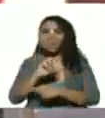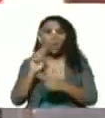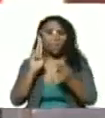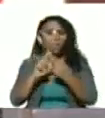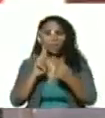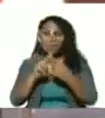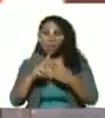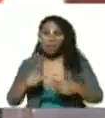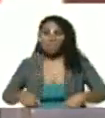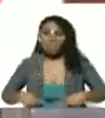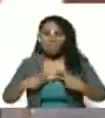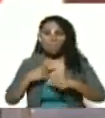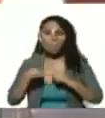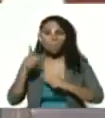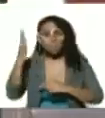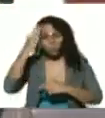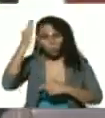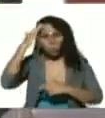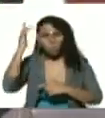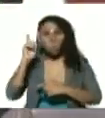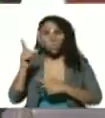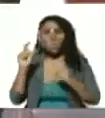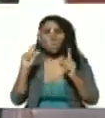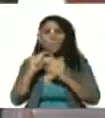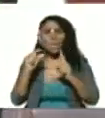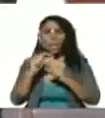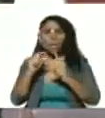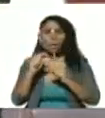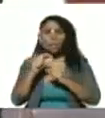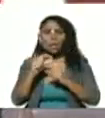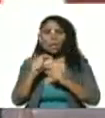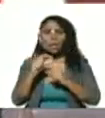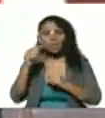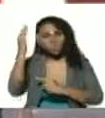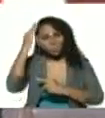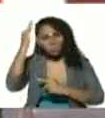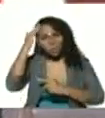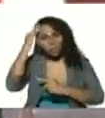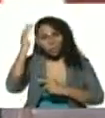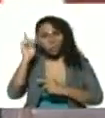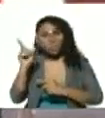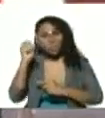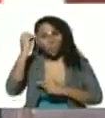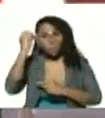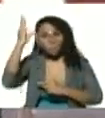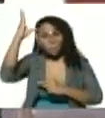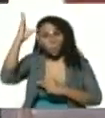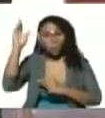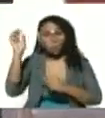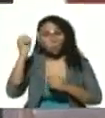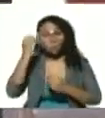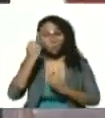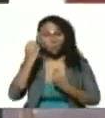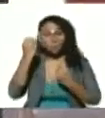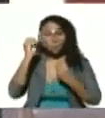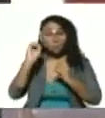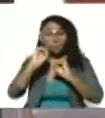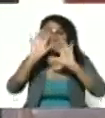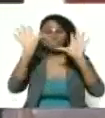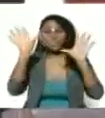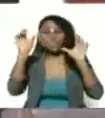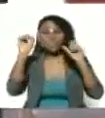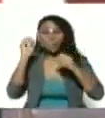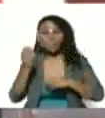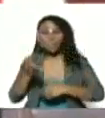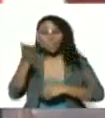vida pero supieron de su palabra supieron de su capacidad para la iluminación de